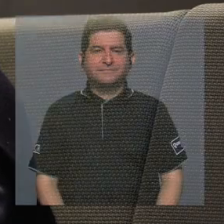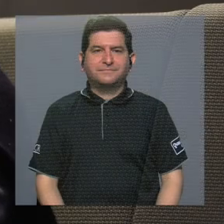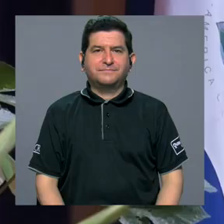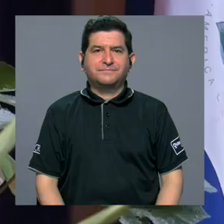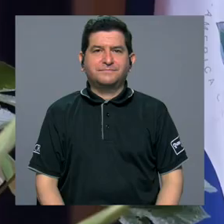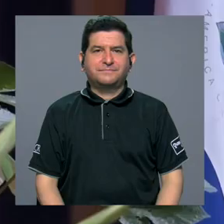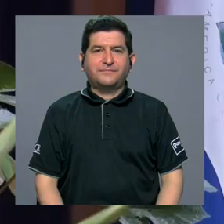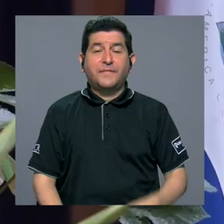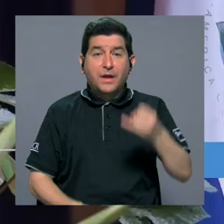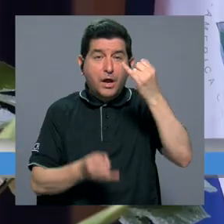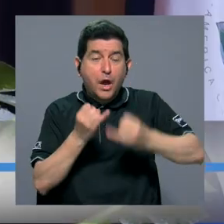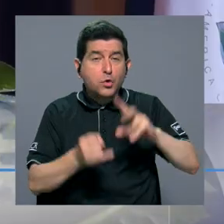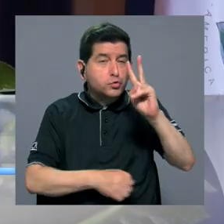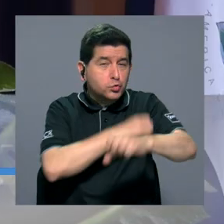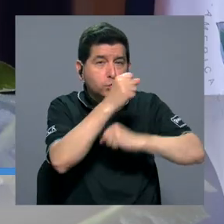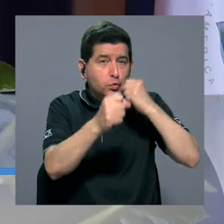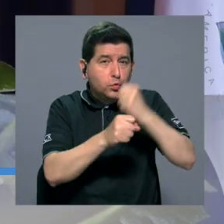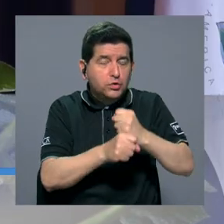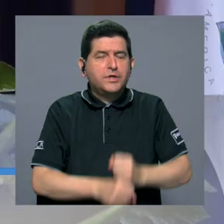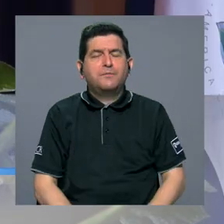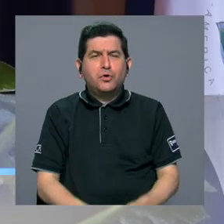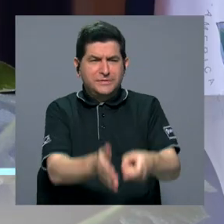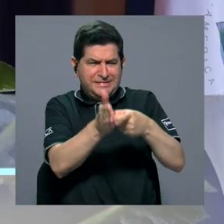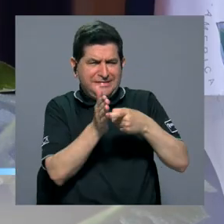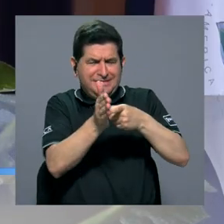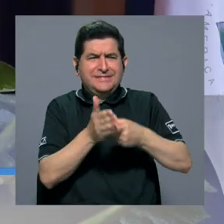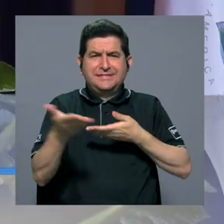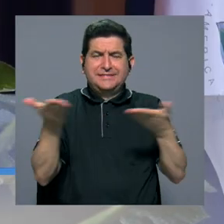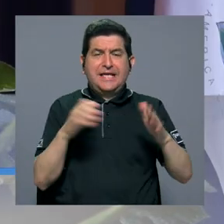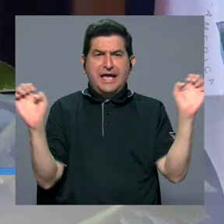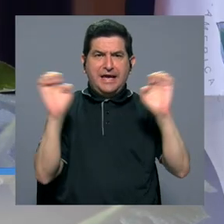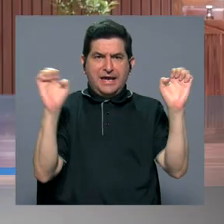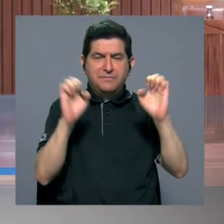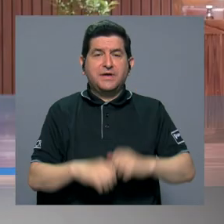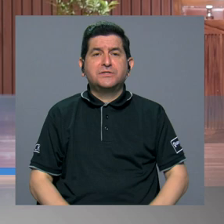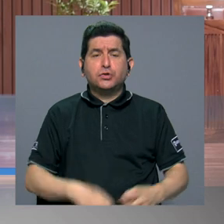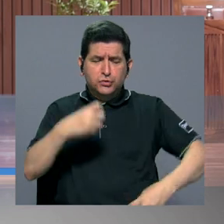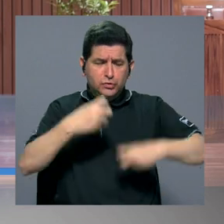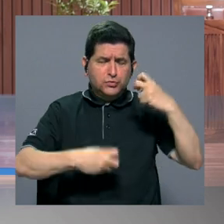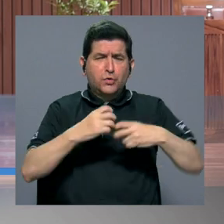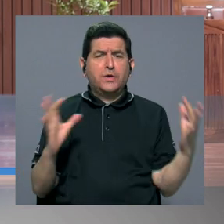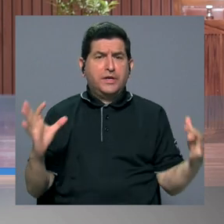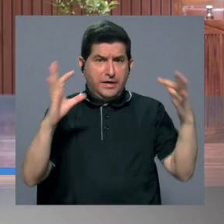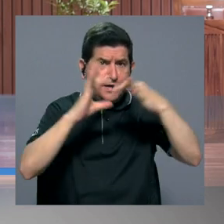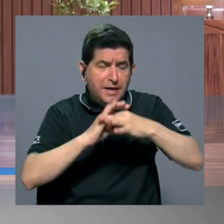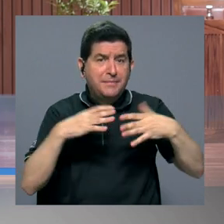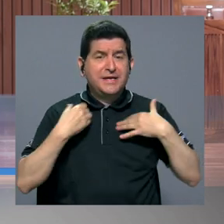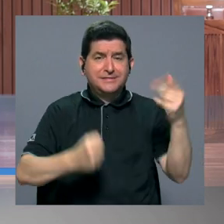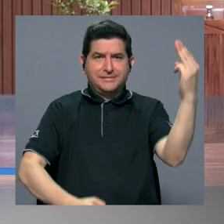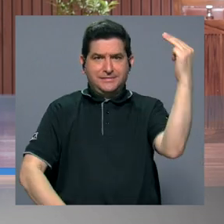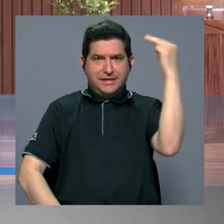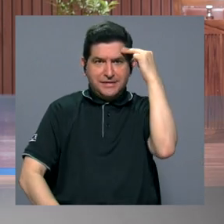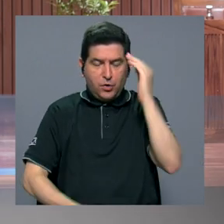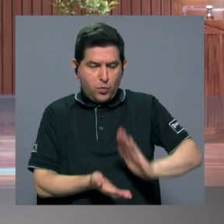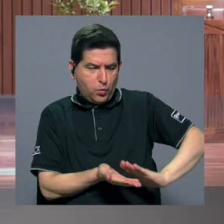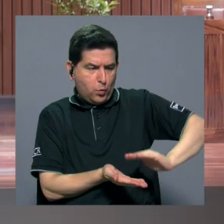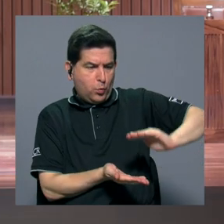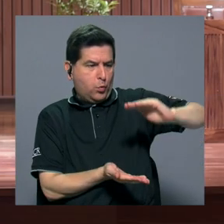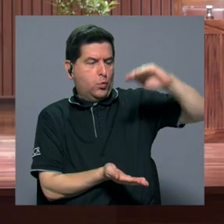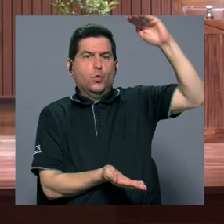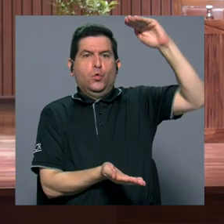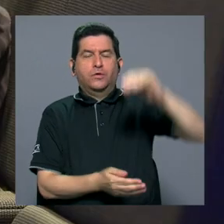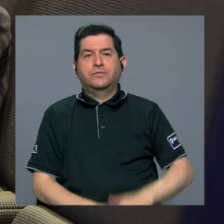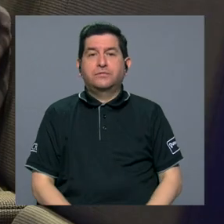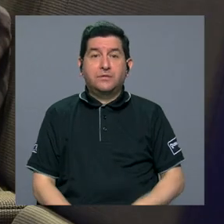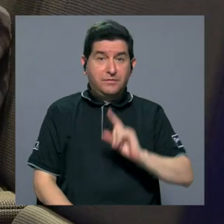En los últimos dos años, la demanda en los servicios de emergencias por trastornos asociados a la salud mental se ha incrementado,